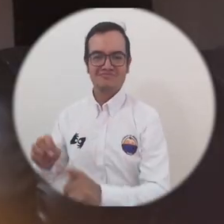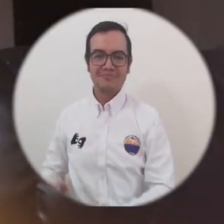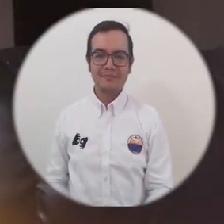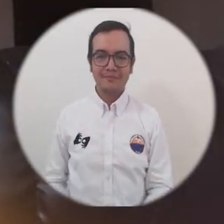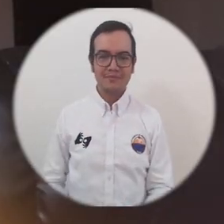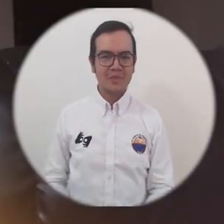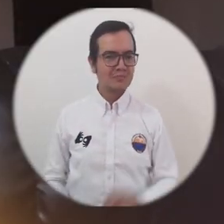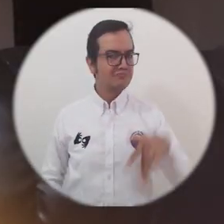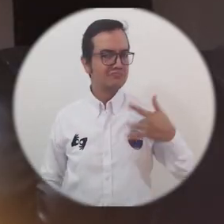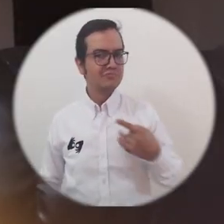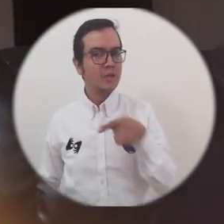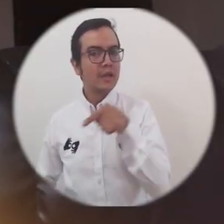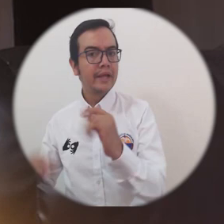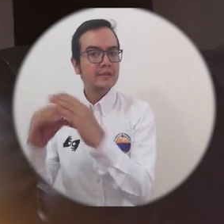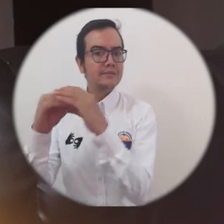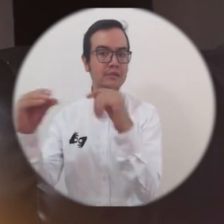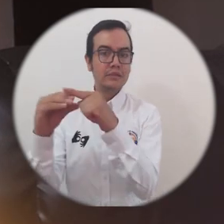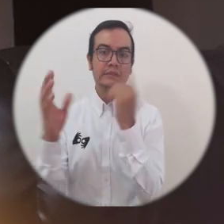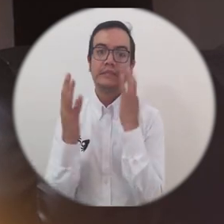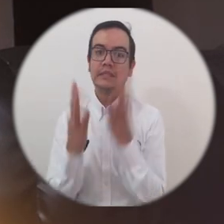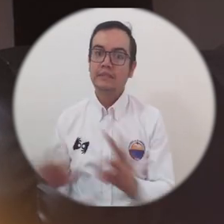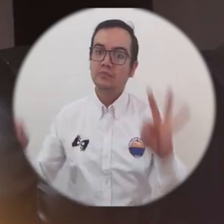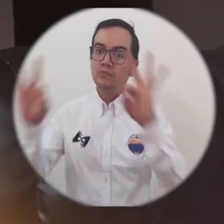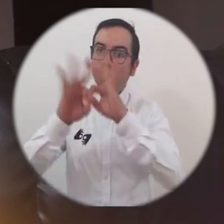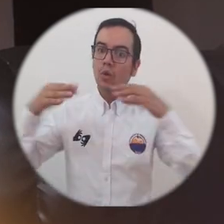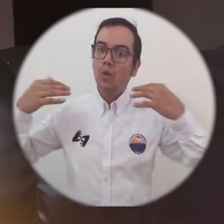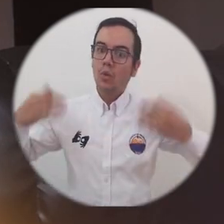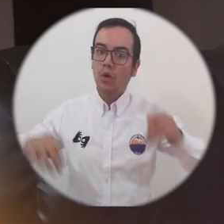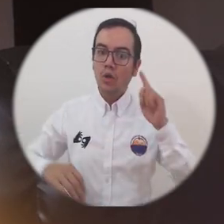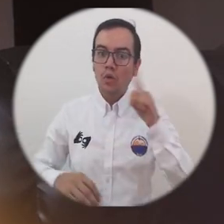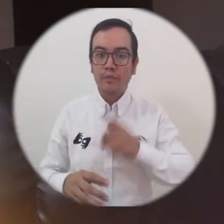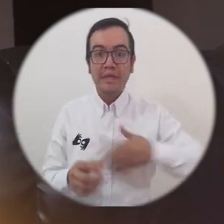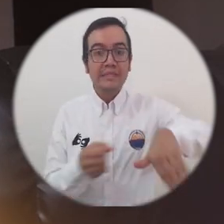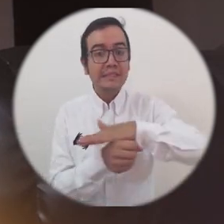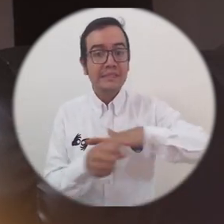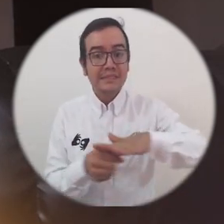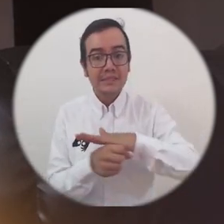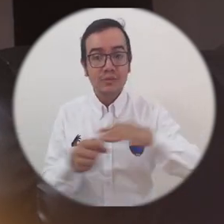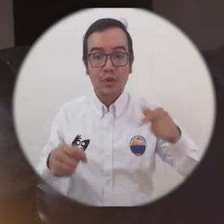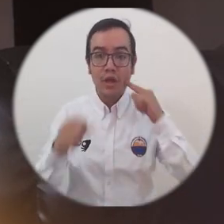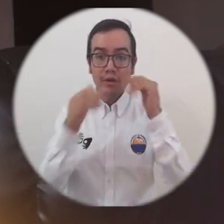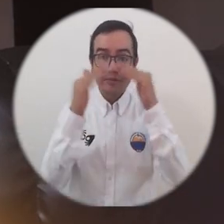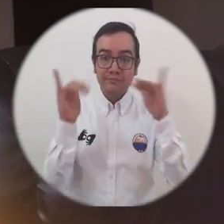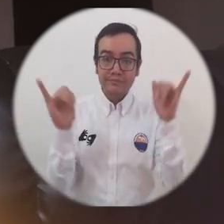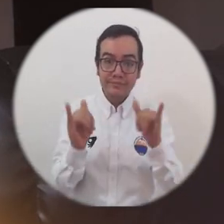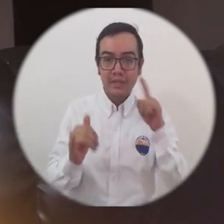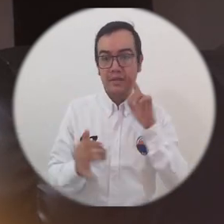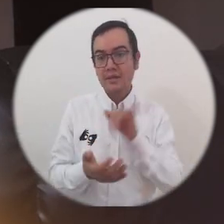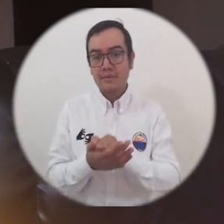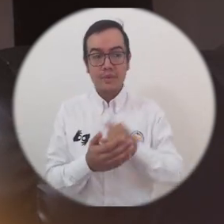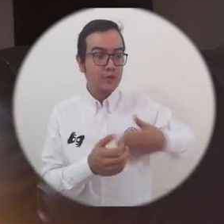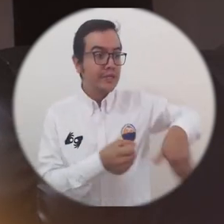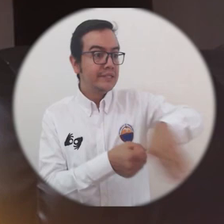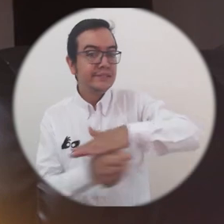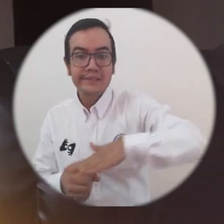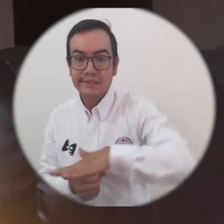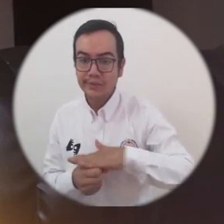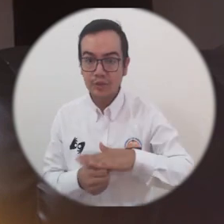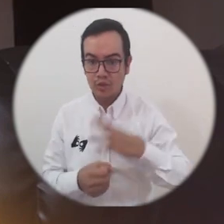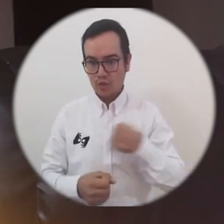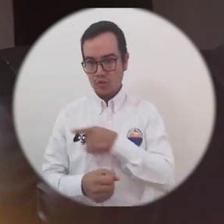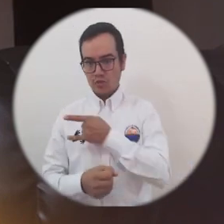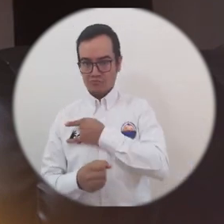plataforma importante, sobre todo en el marco de esta contingencia, de todo este proceso que estamos trabajando para seguir